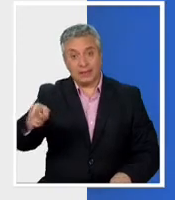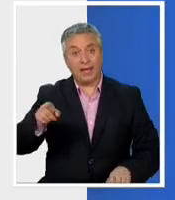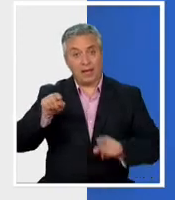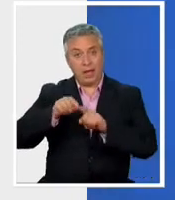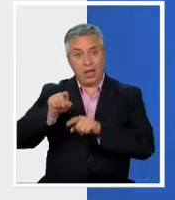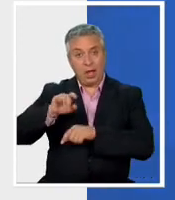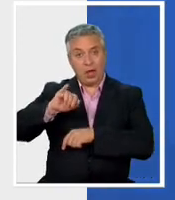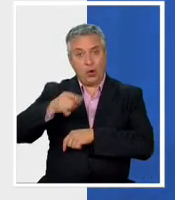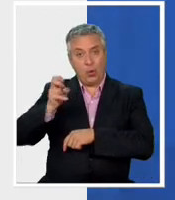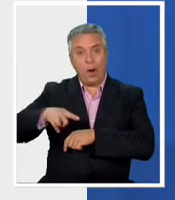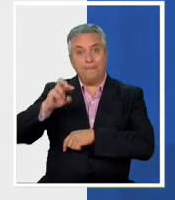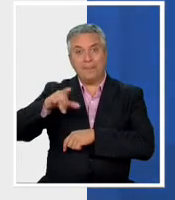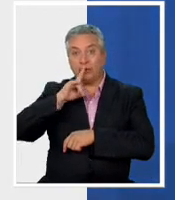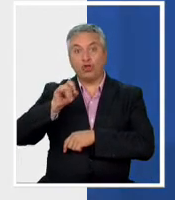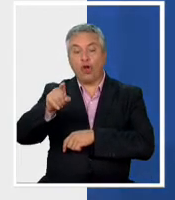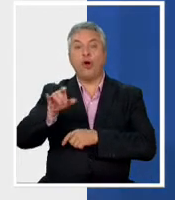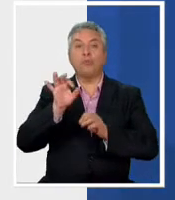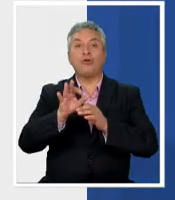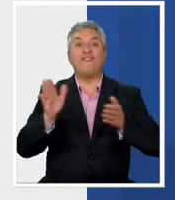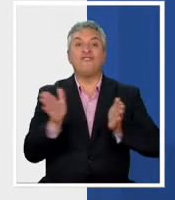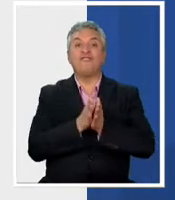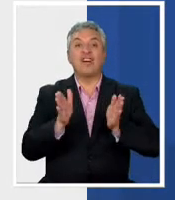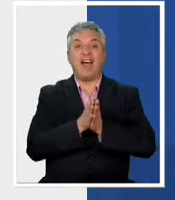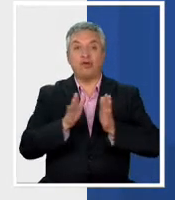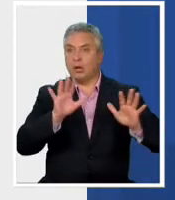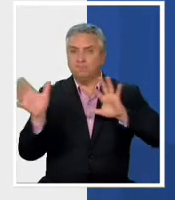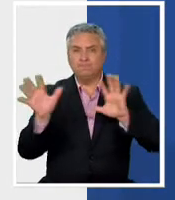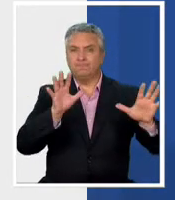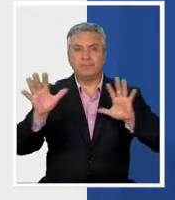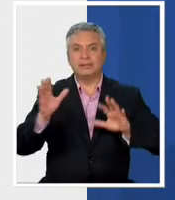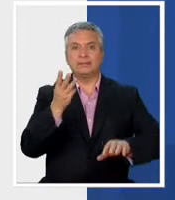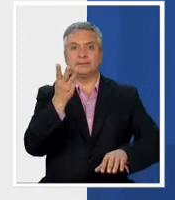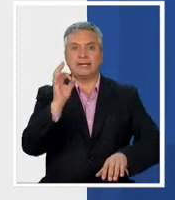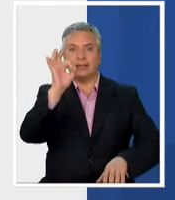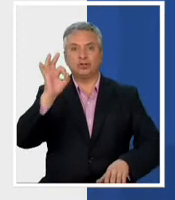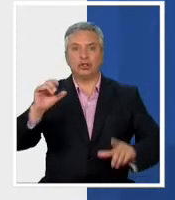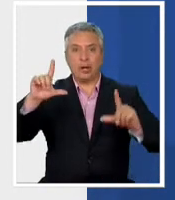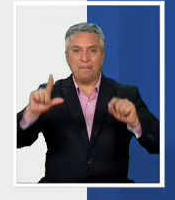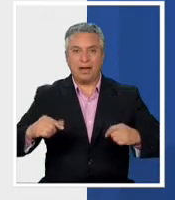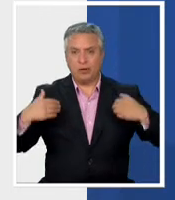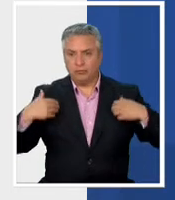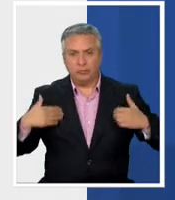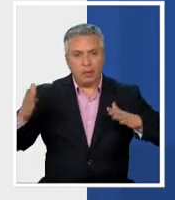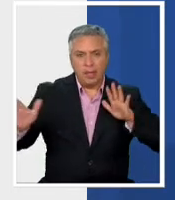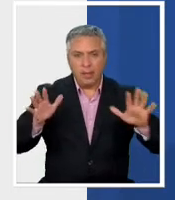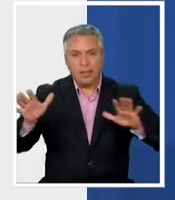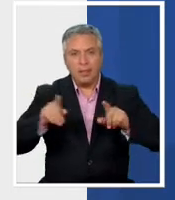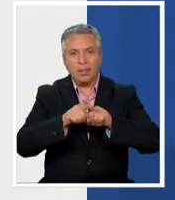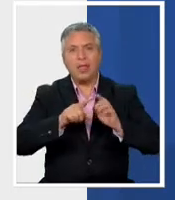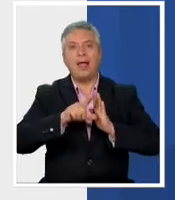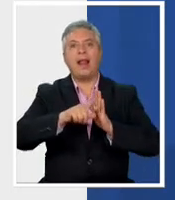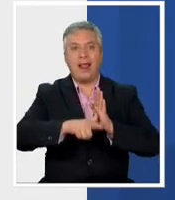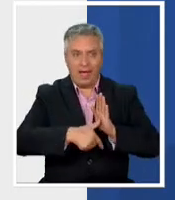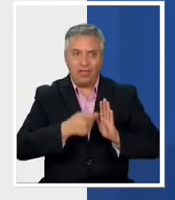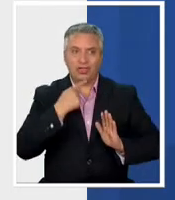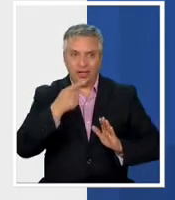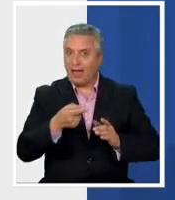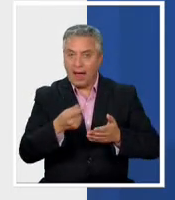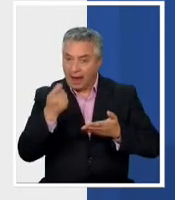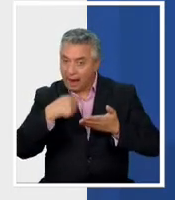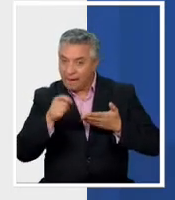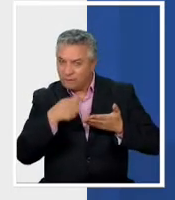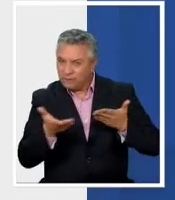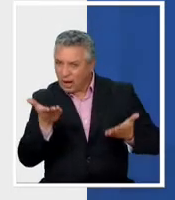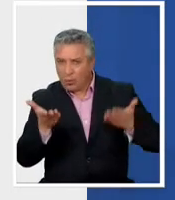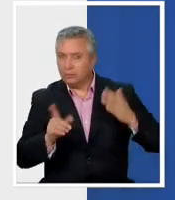Durán el rendimiento de Bravo ha decrecido un 30% tiene menos fuerza físico y reflejos revelan no es una evaluación